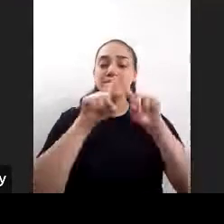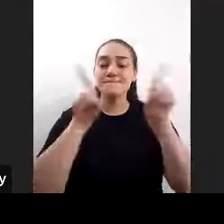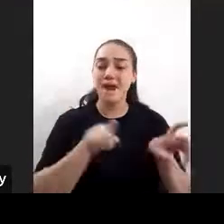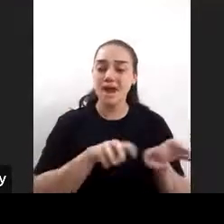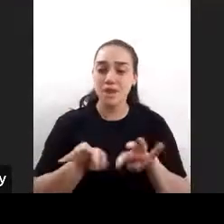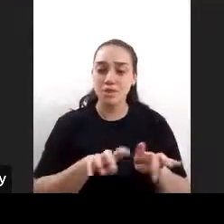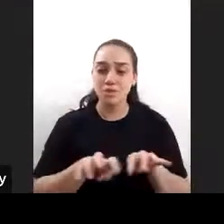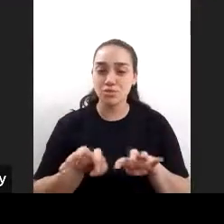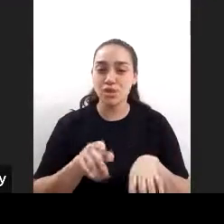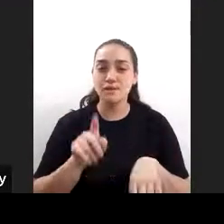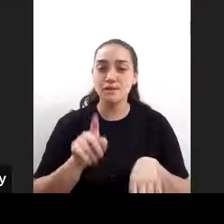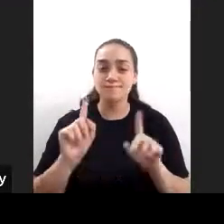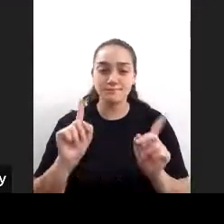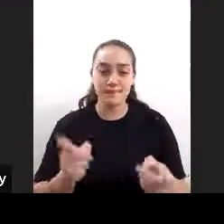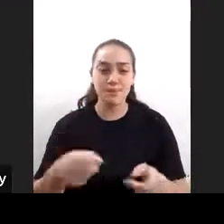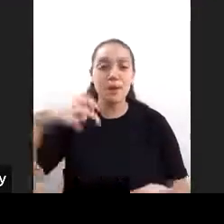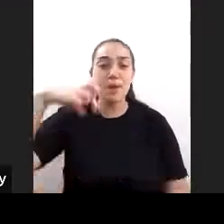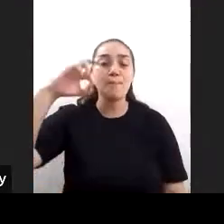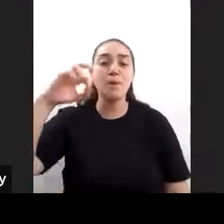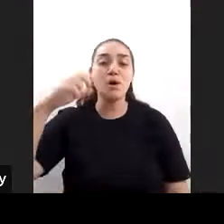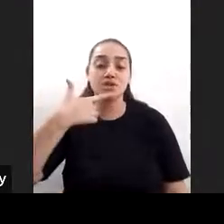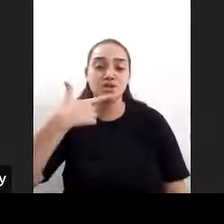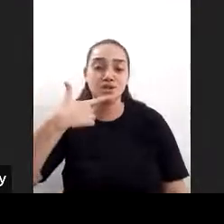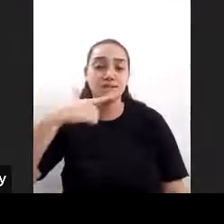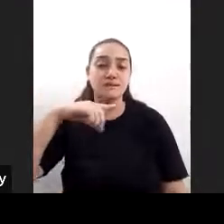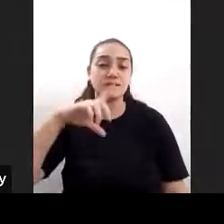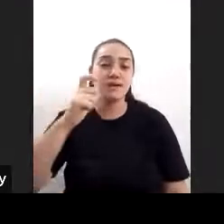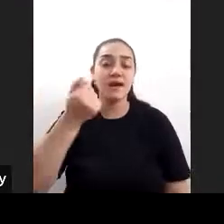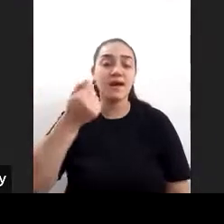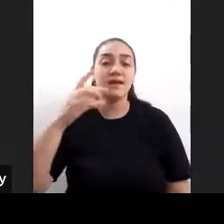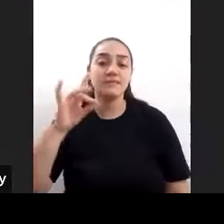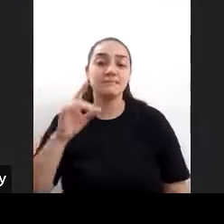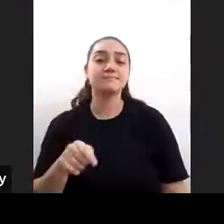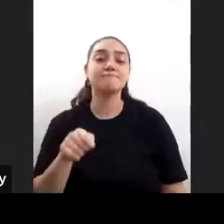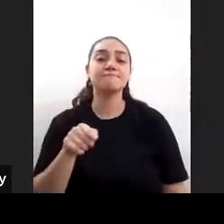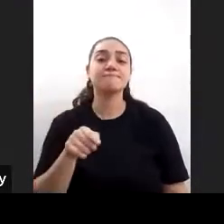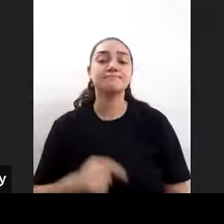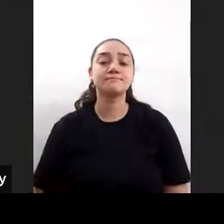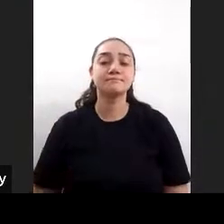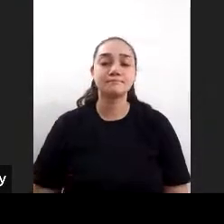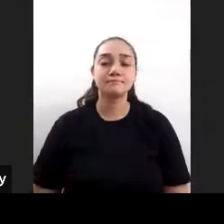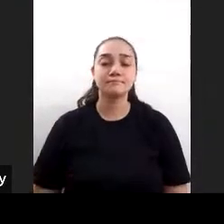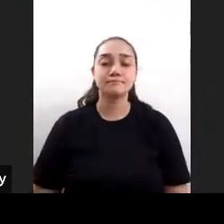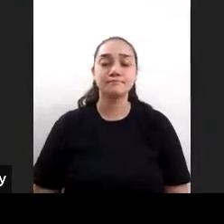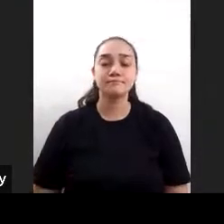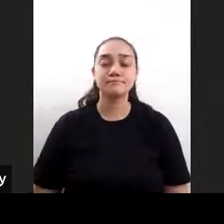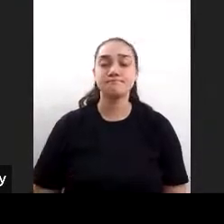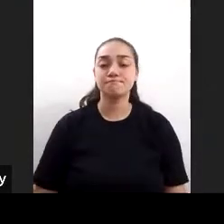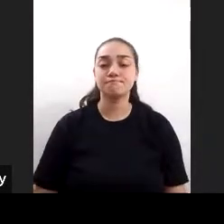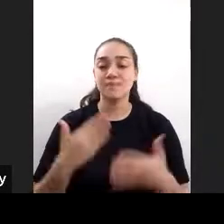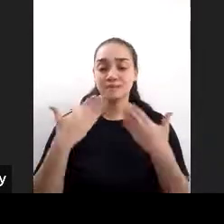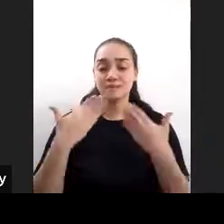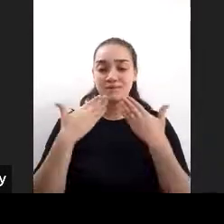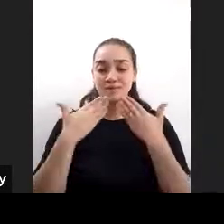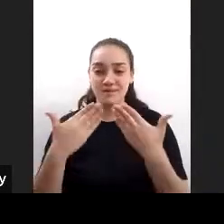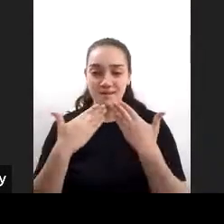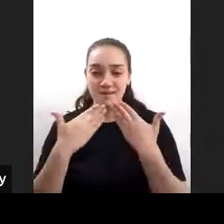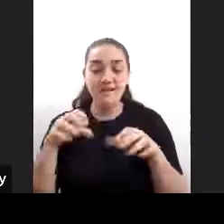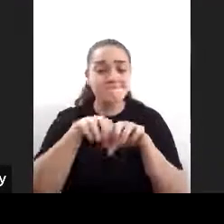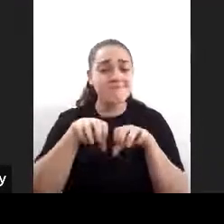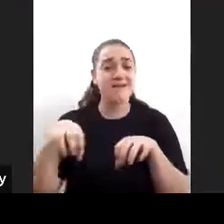el podcast de gobernanza de internet así que bueno muchísimas gracias y estamos desde toda la agencia disponibles para poder